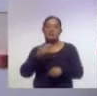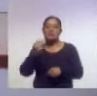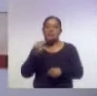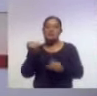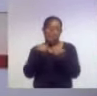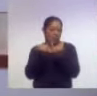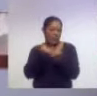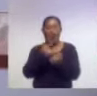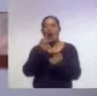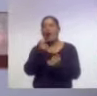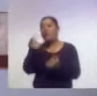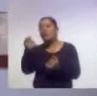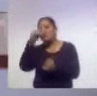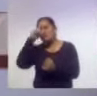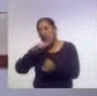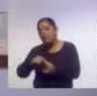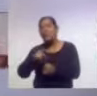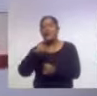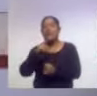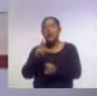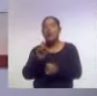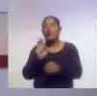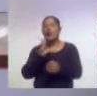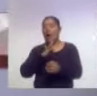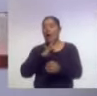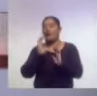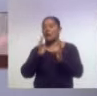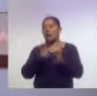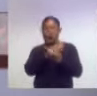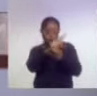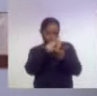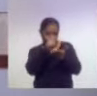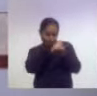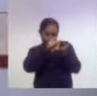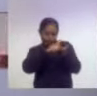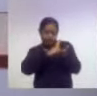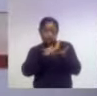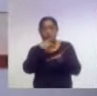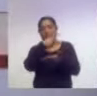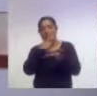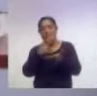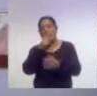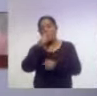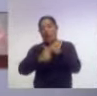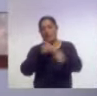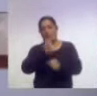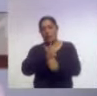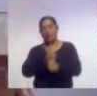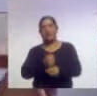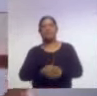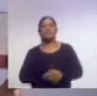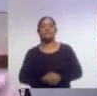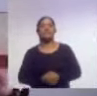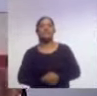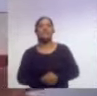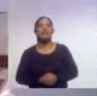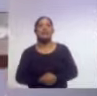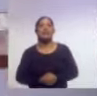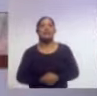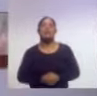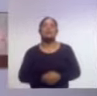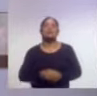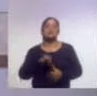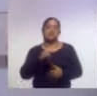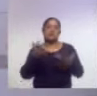que incluso ya se programaron en el plan anual y se realizarán o se